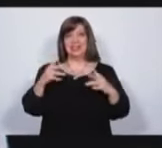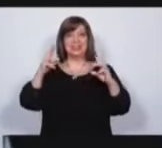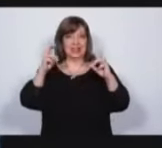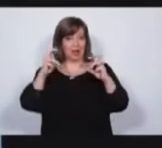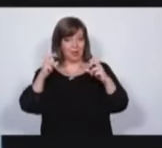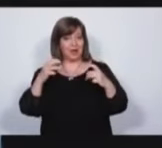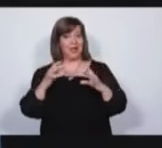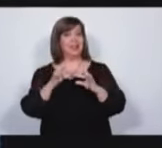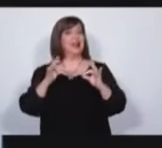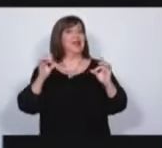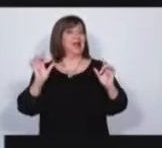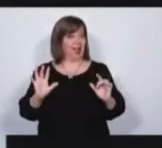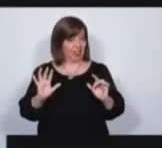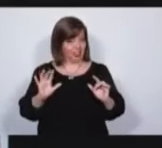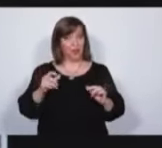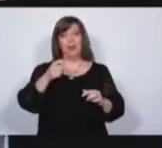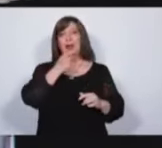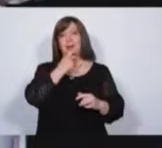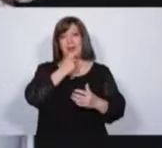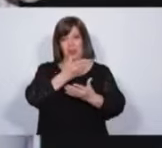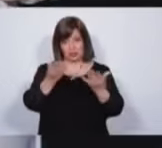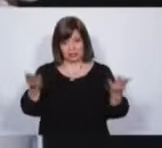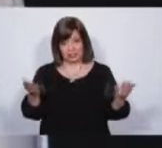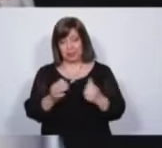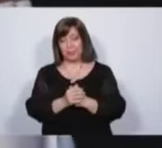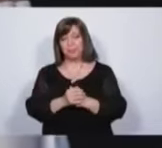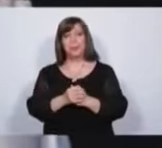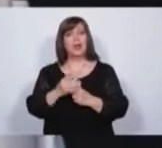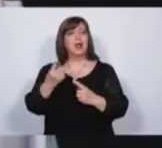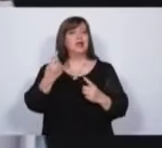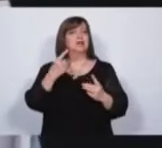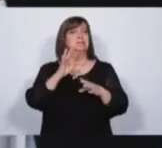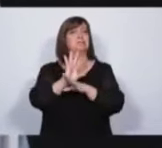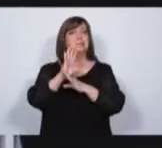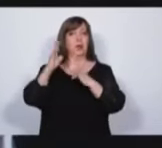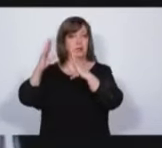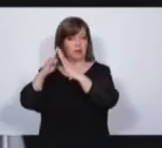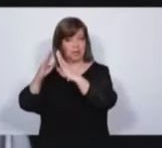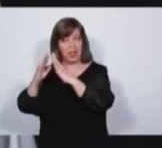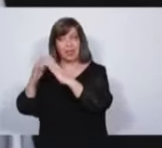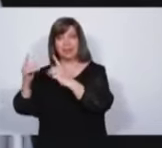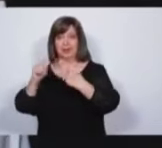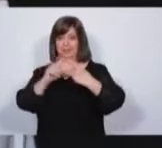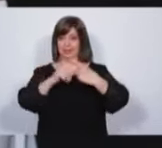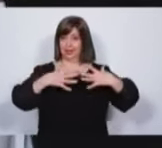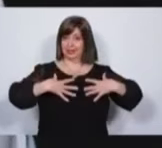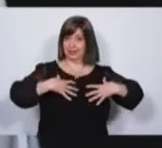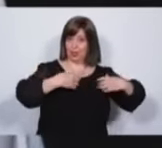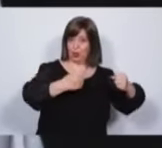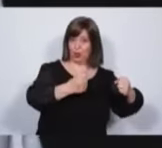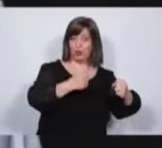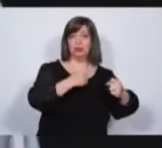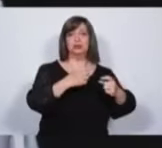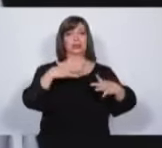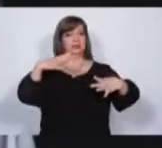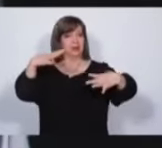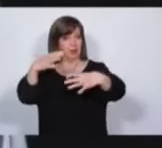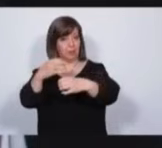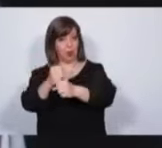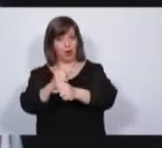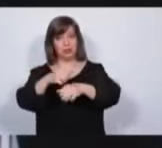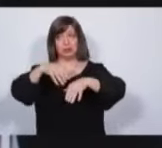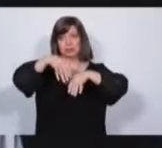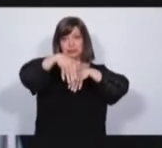esenciales para los mendocinos. Estamos hablando de vivienda, estamos hablando de salud, estamos hablando de transporte, de